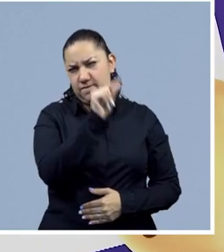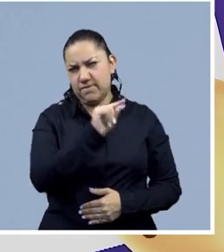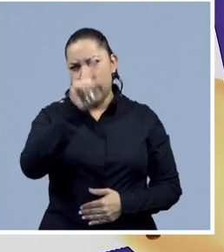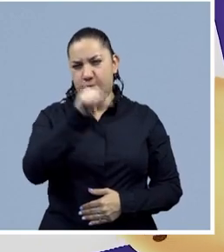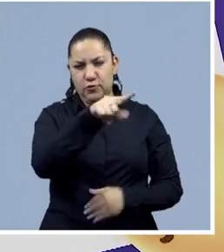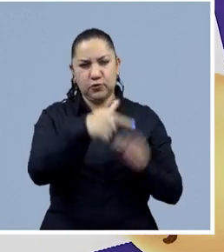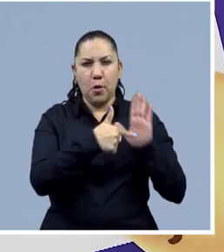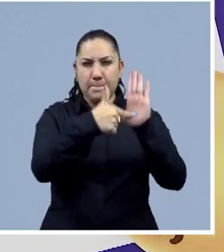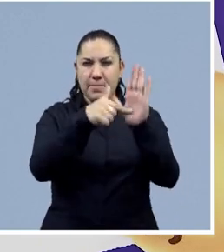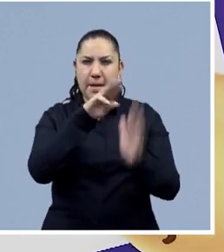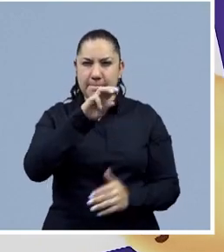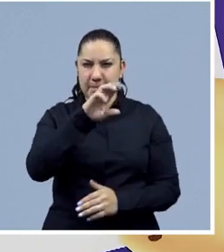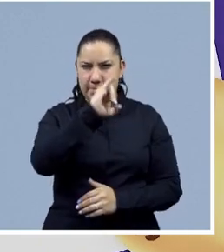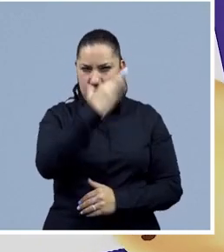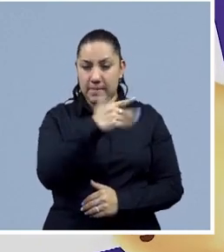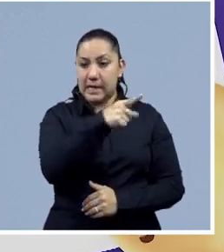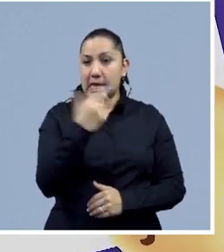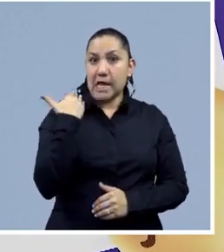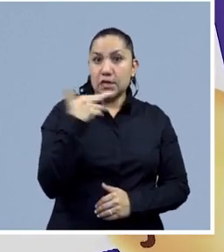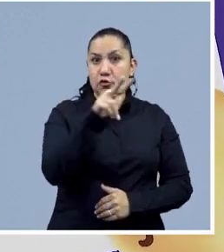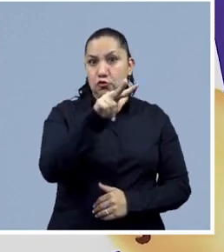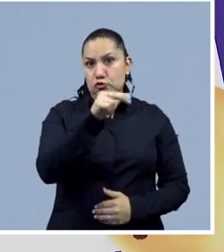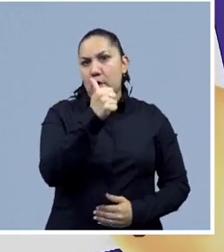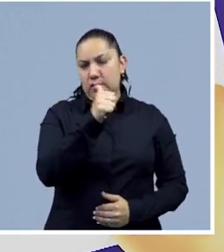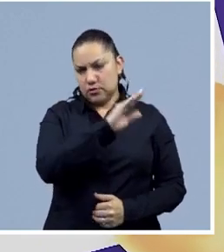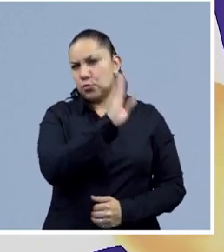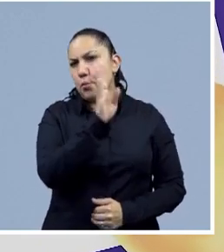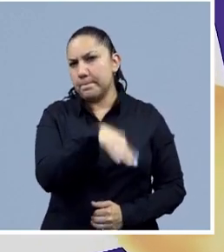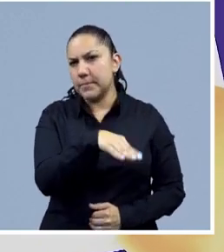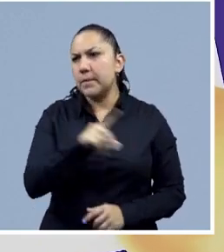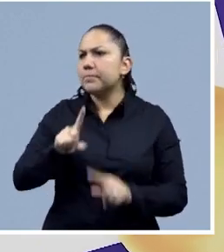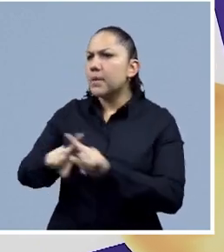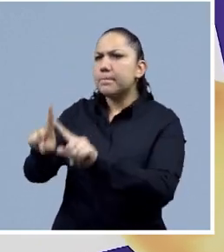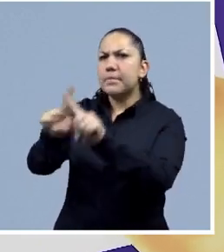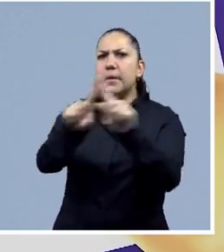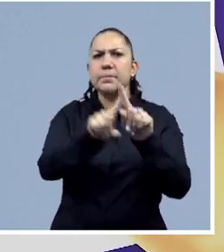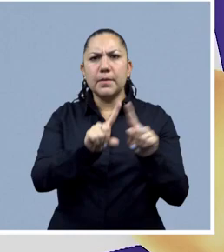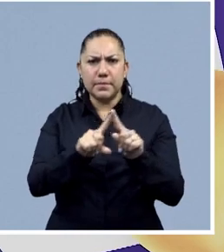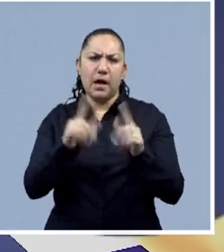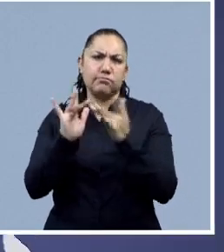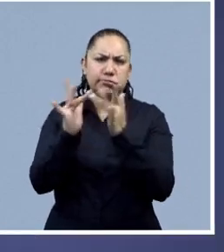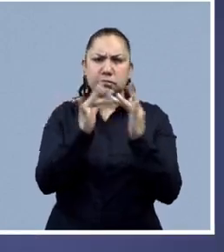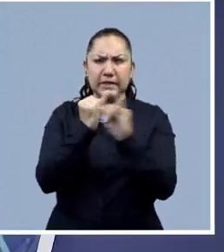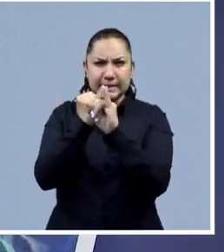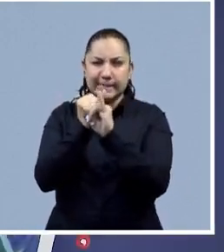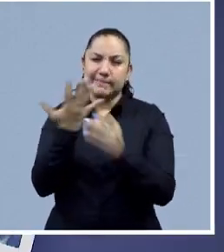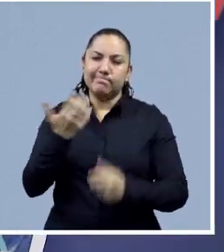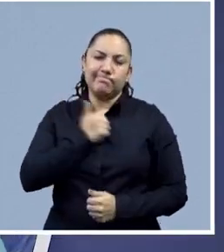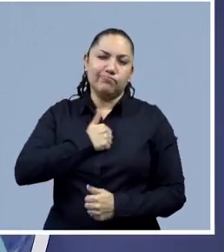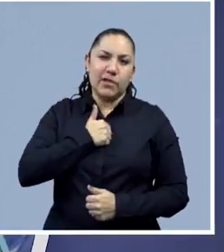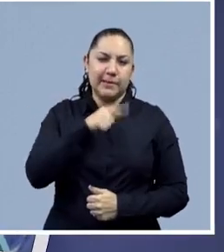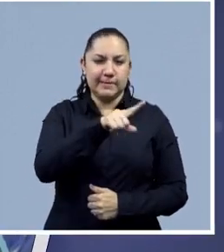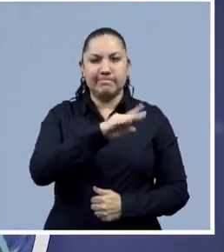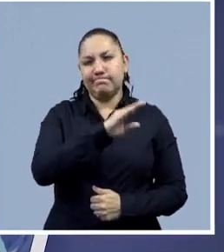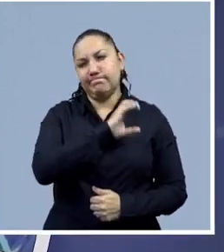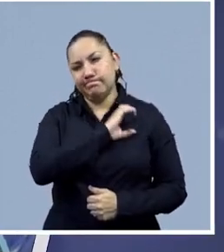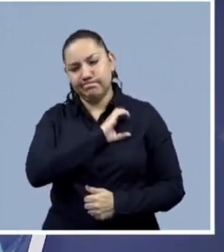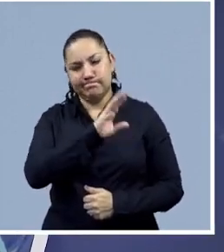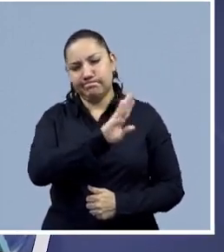memes, mejor conocido como Chems, falleció el 18 de agosto. Usuarios compartieron su tristeza por el añorado Khan.